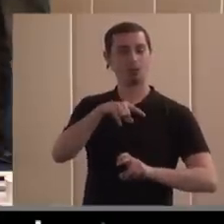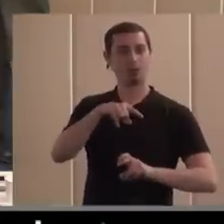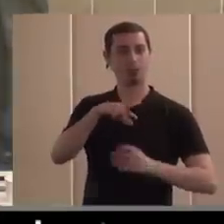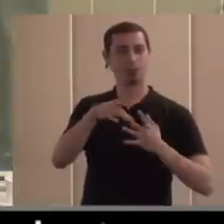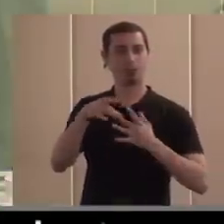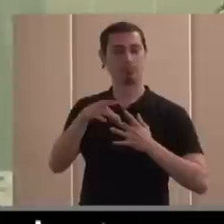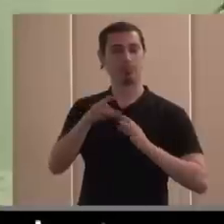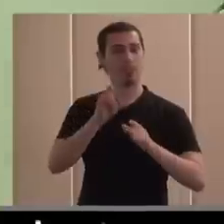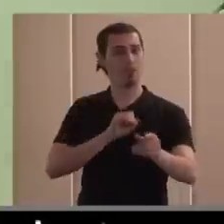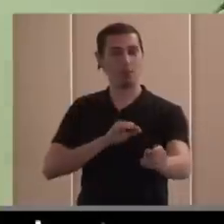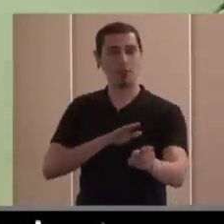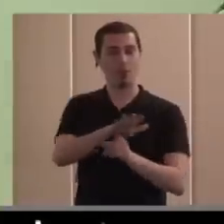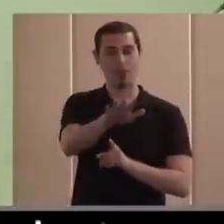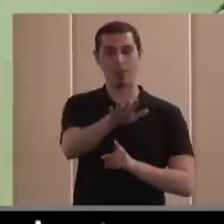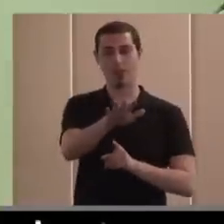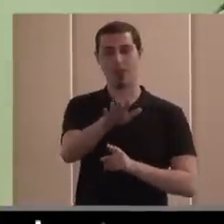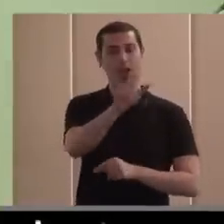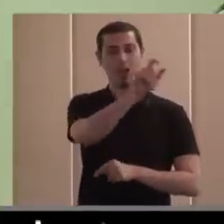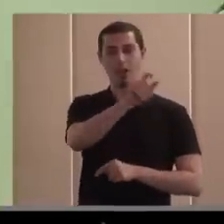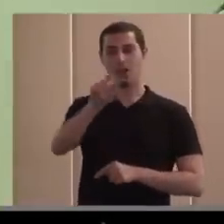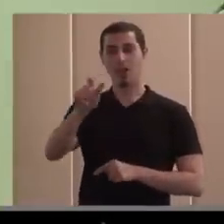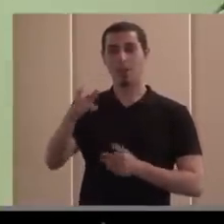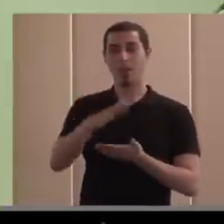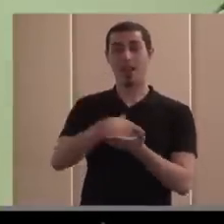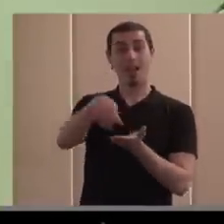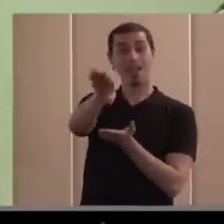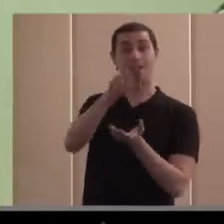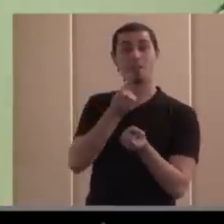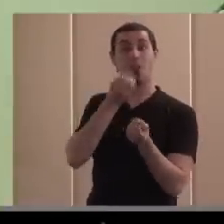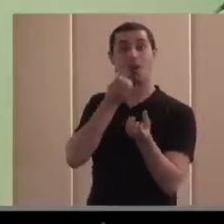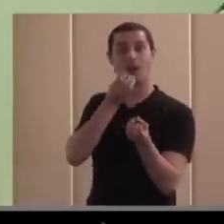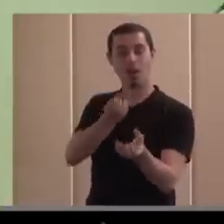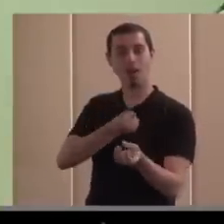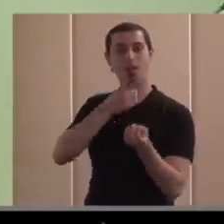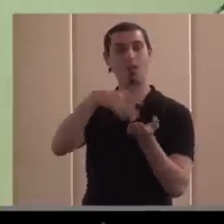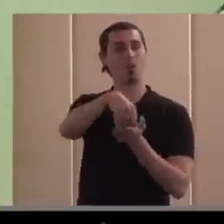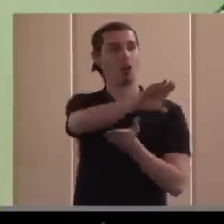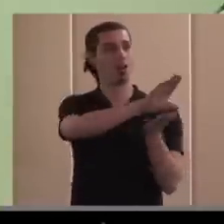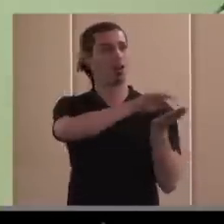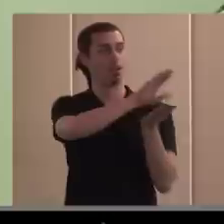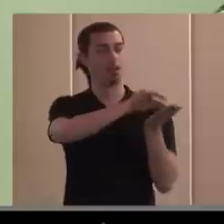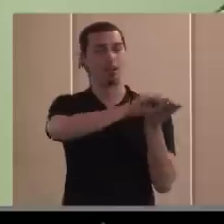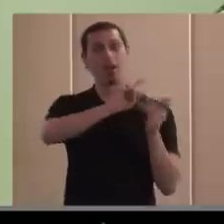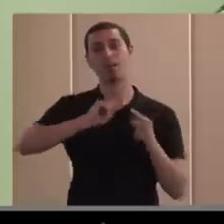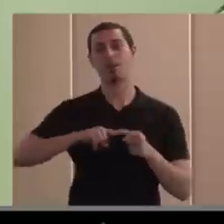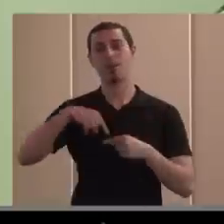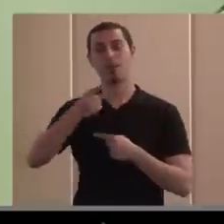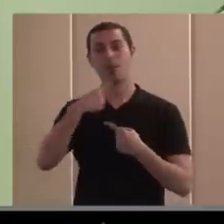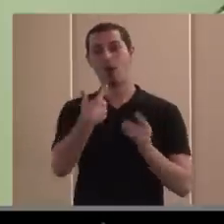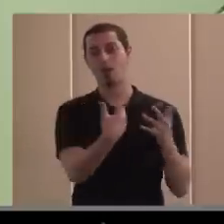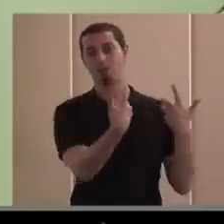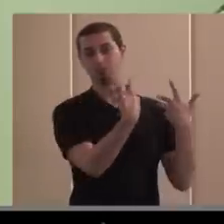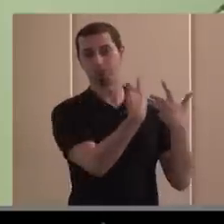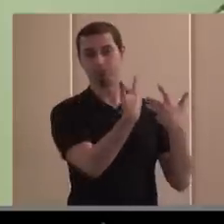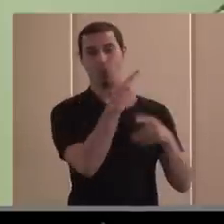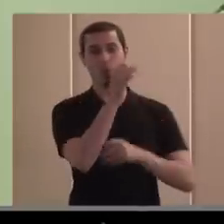en todo lo que tiene que ver con obtener información que nos permita después dirigir un poco las recomendaciones y la